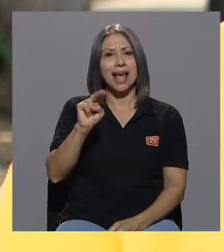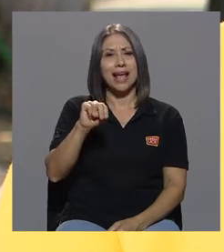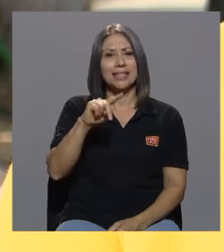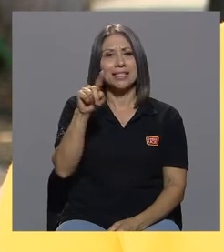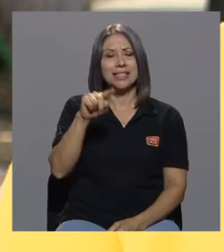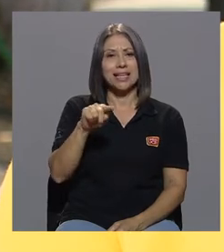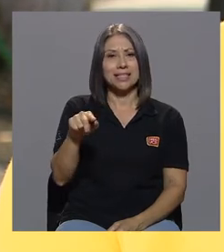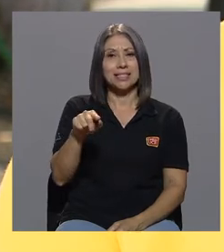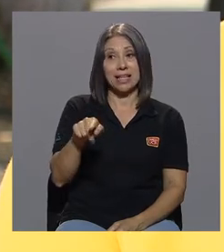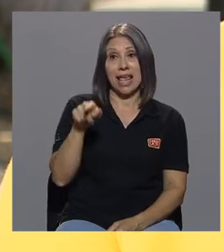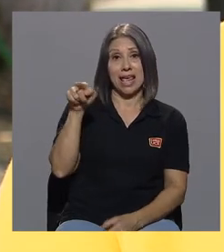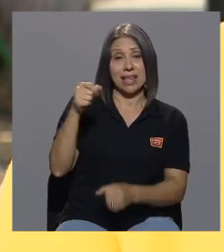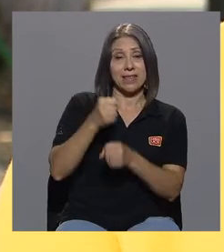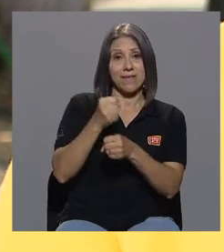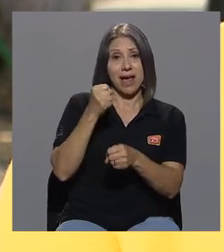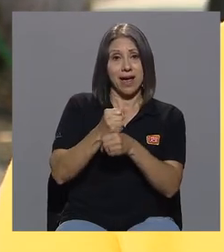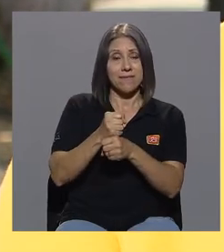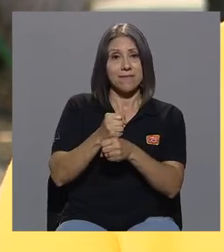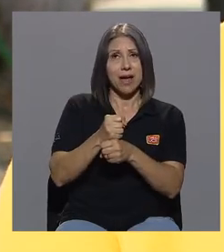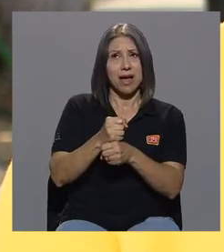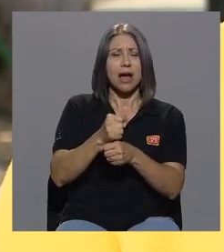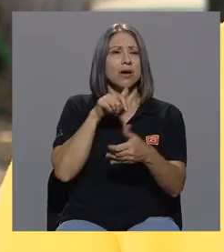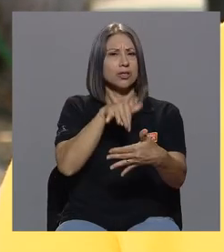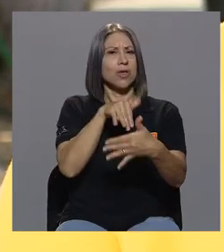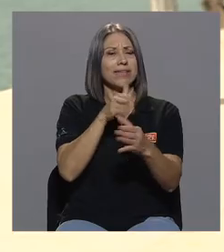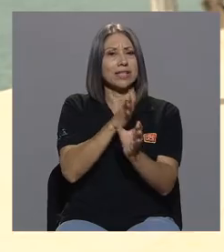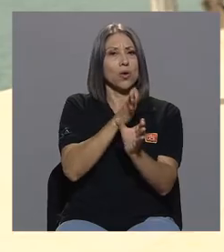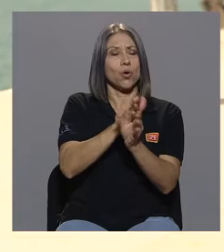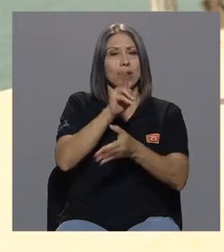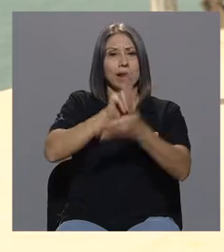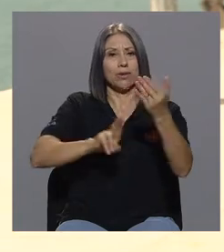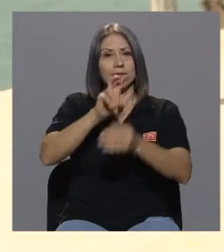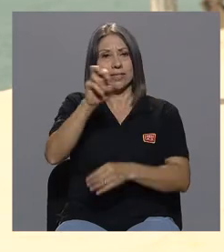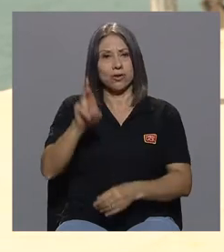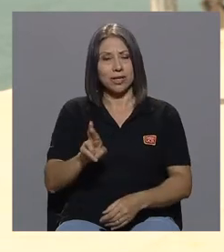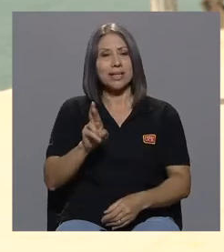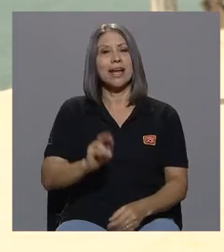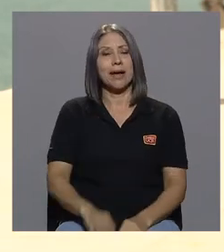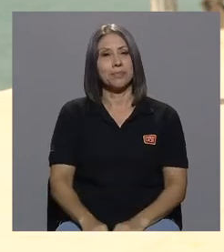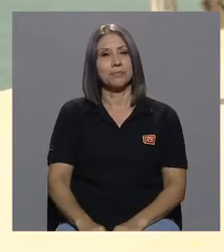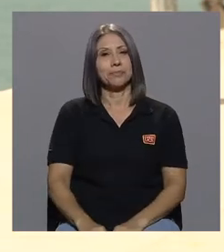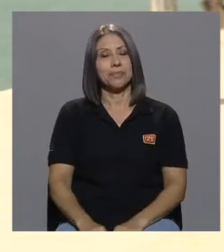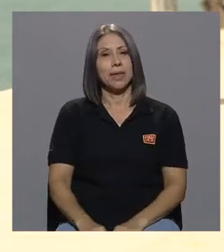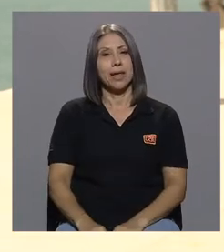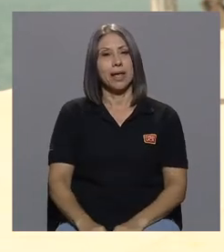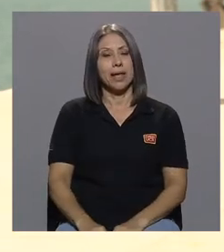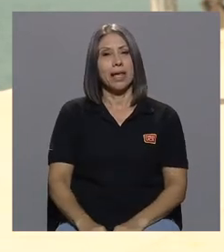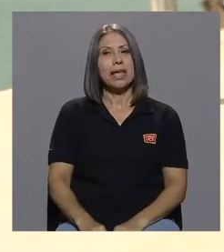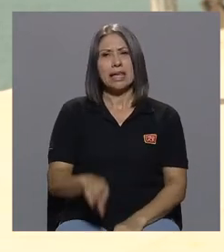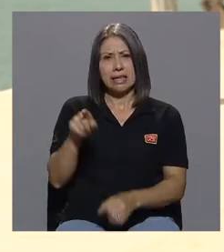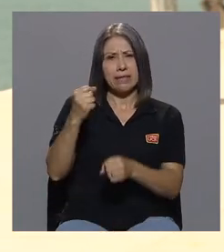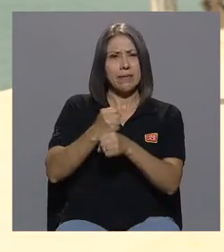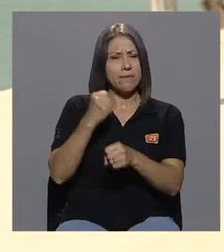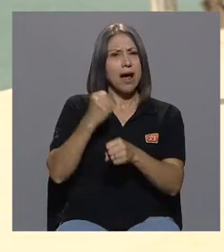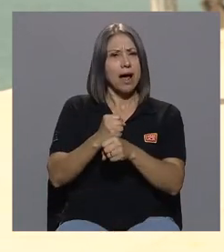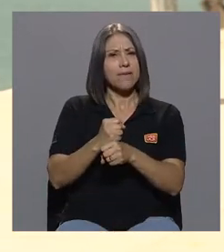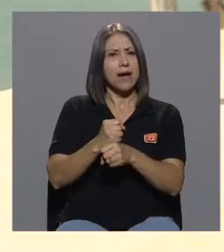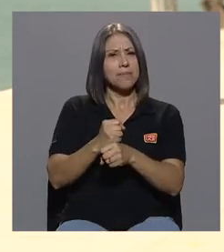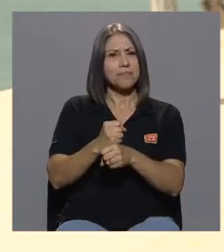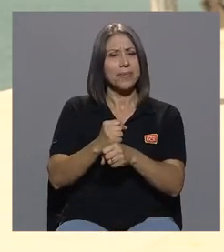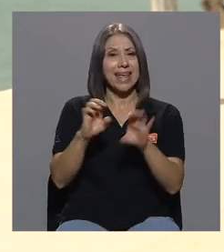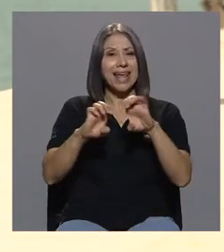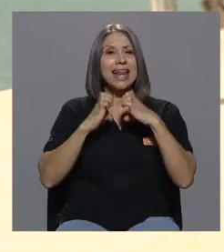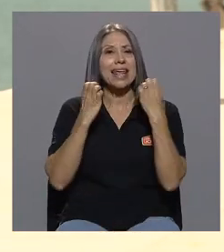ella trabajaba estudiaba psicología en la Universidad de Costa Rica y trabajaba era parte del equipo del hogar de la